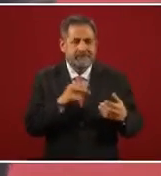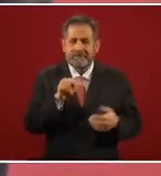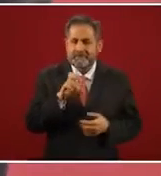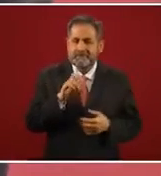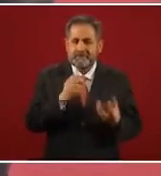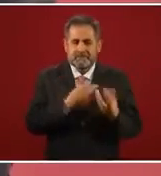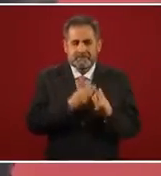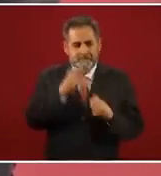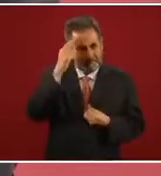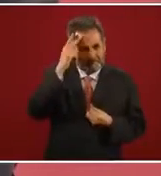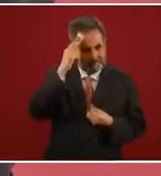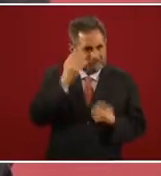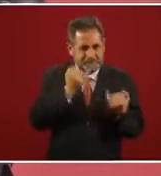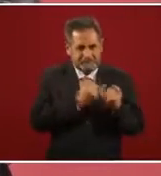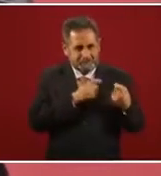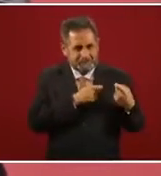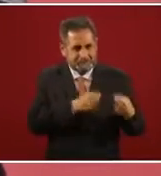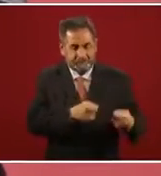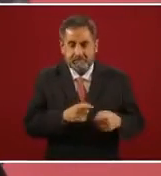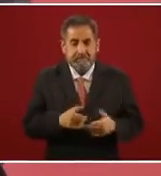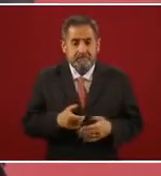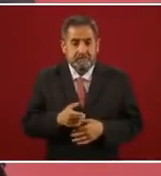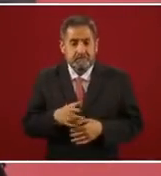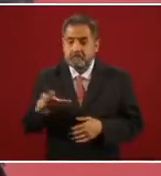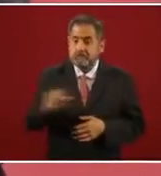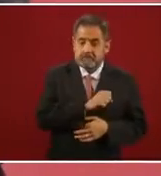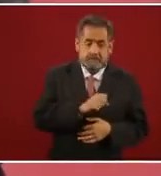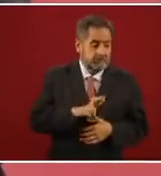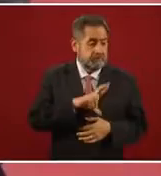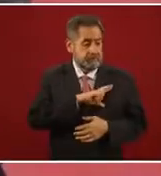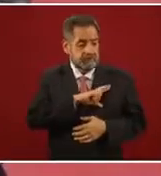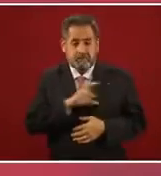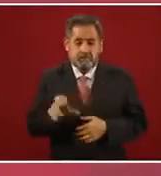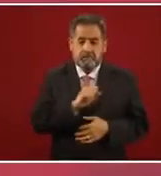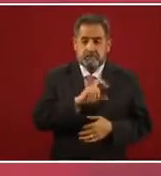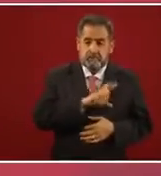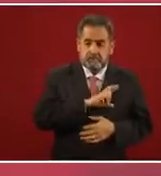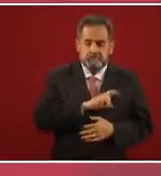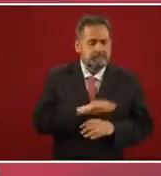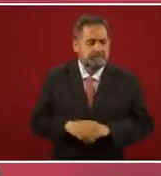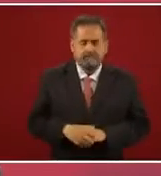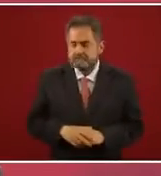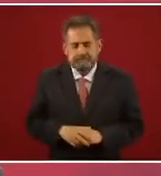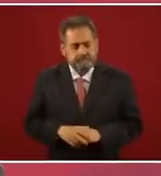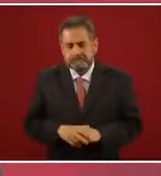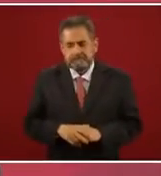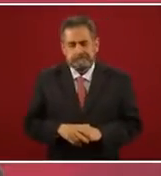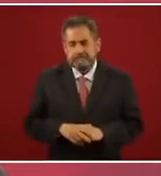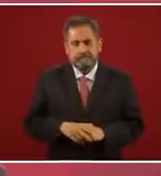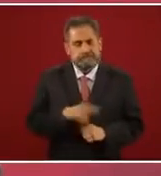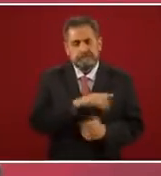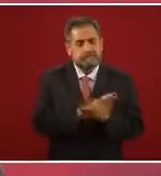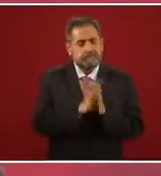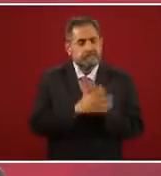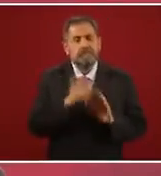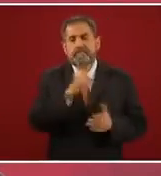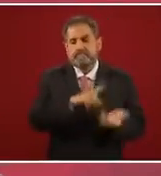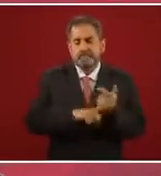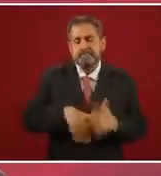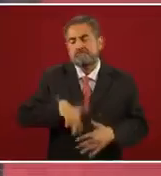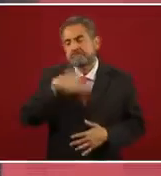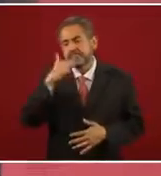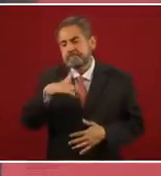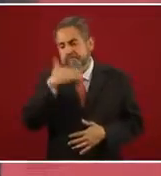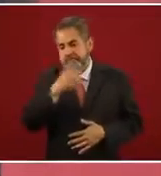y que la privatización que llevaron a cabo es sinónimo de corrupción,